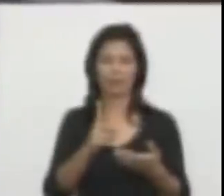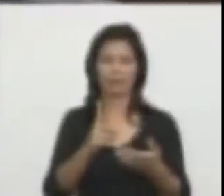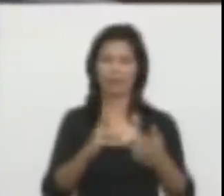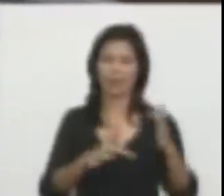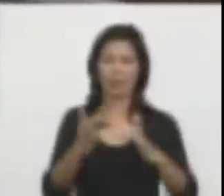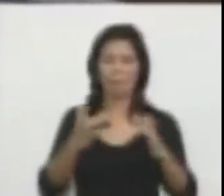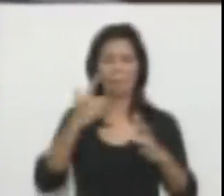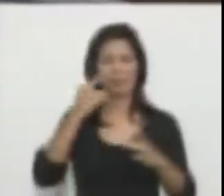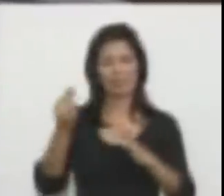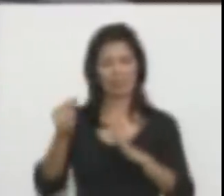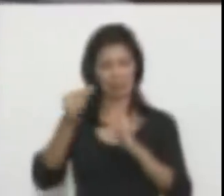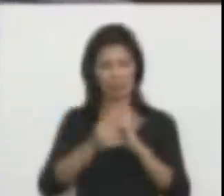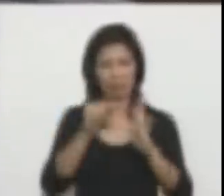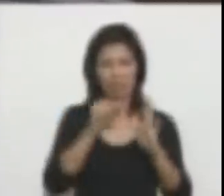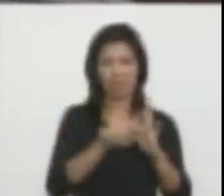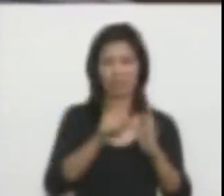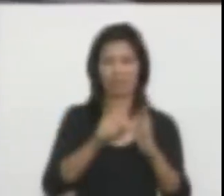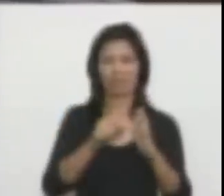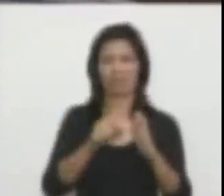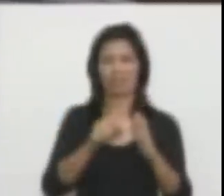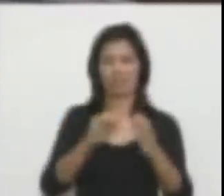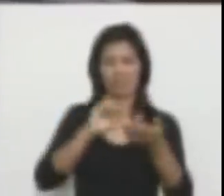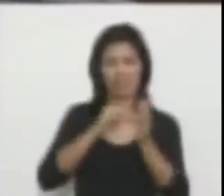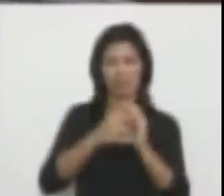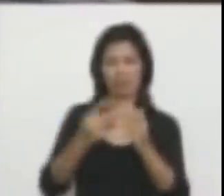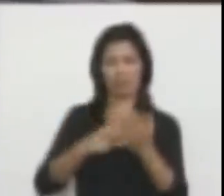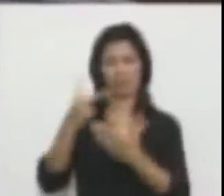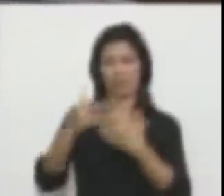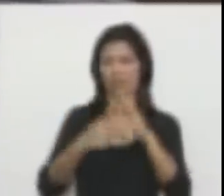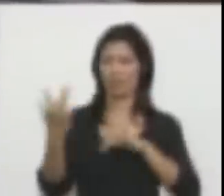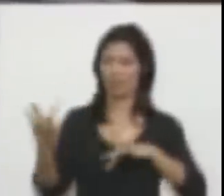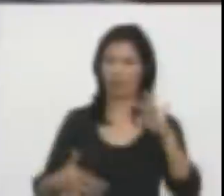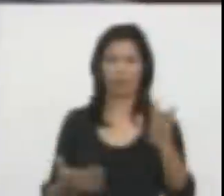descalifica el proyecto que estamos analizando.